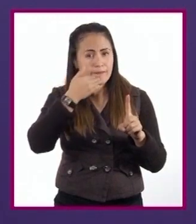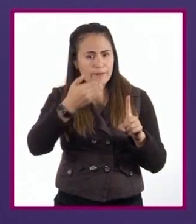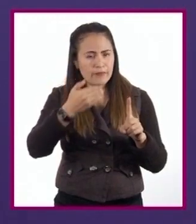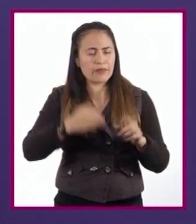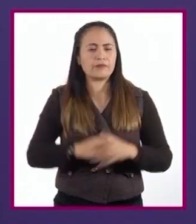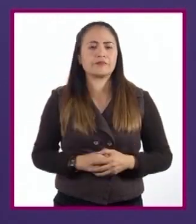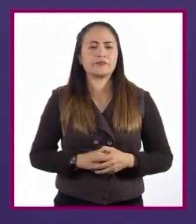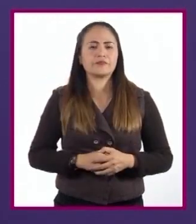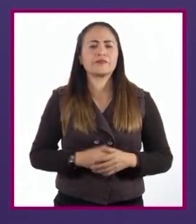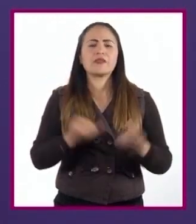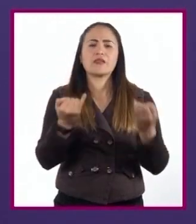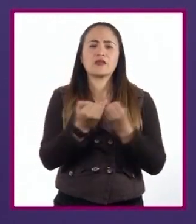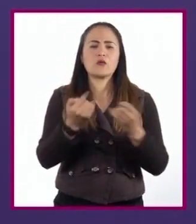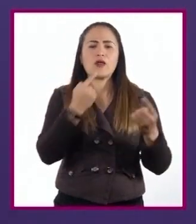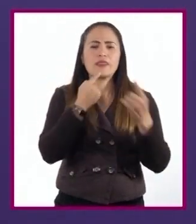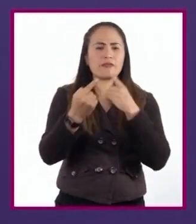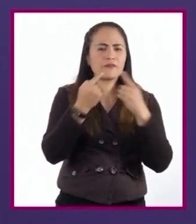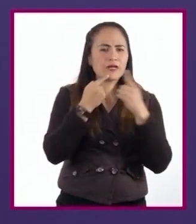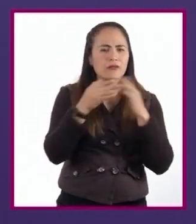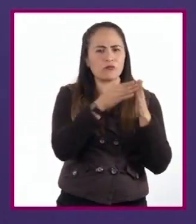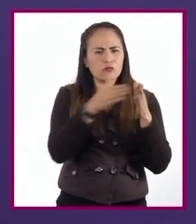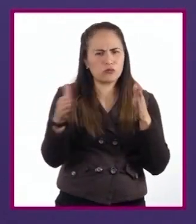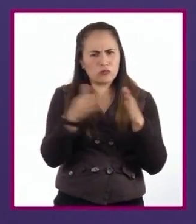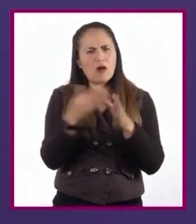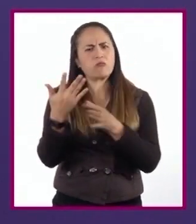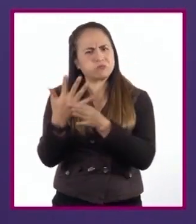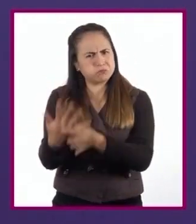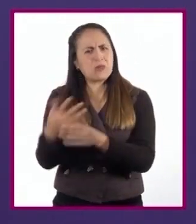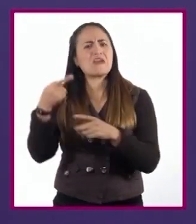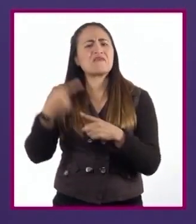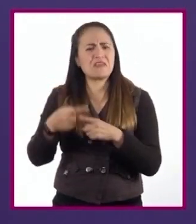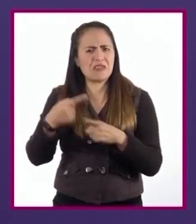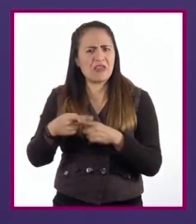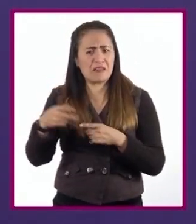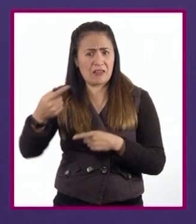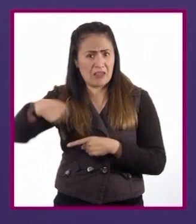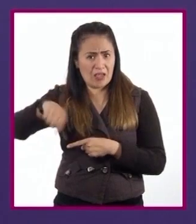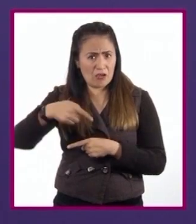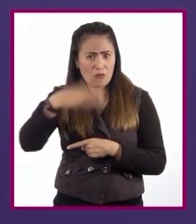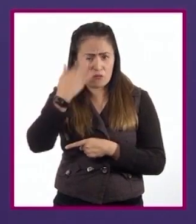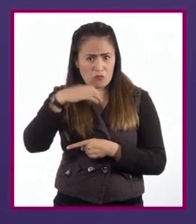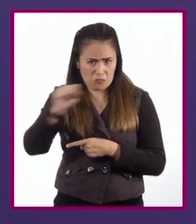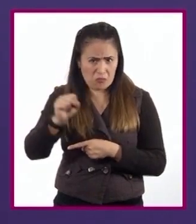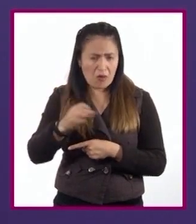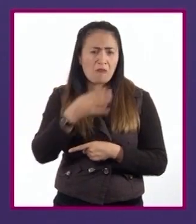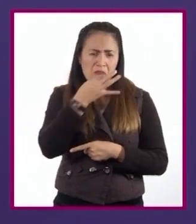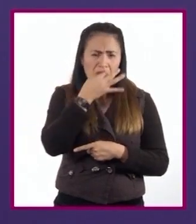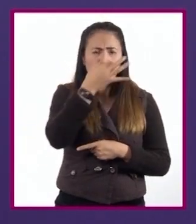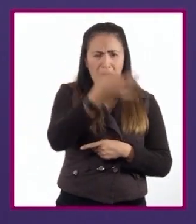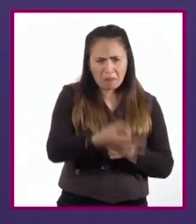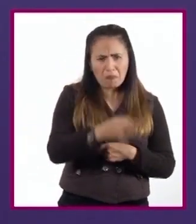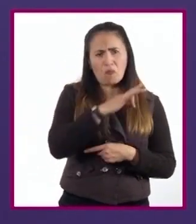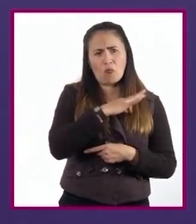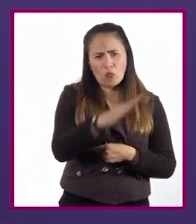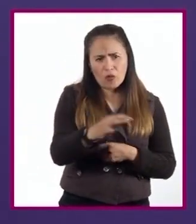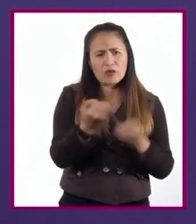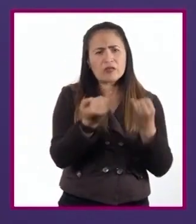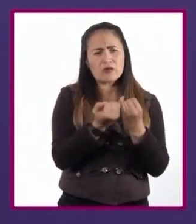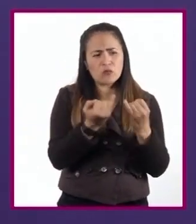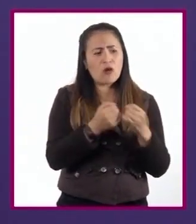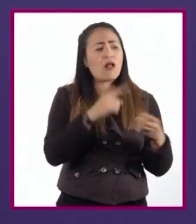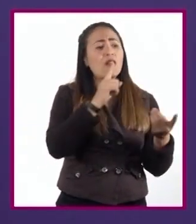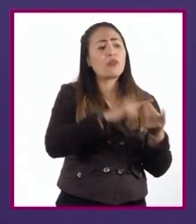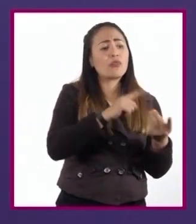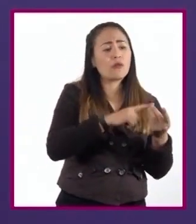válido que durante el debate citemos el nombre de autores expertos en el tema, así como las fuentes de nuestra investigación,